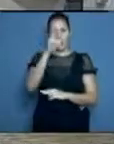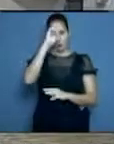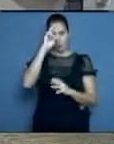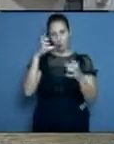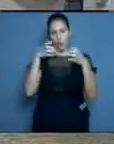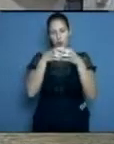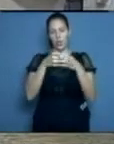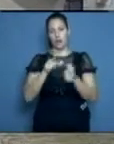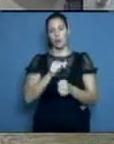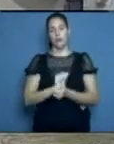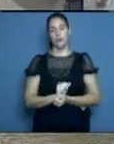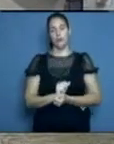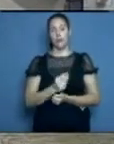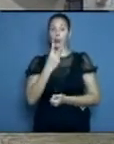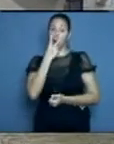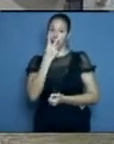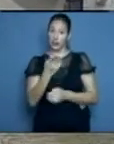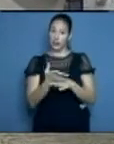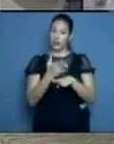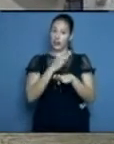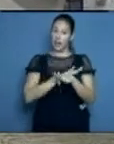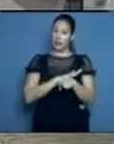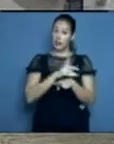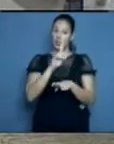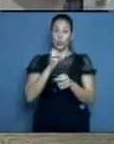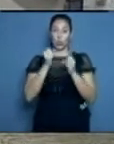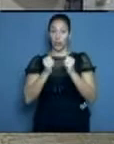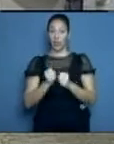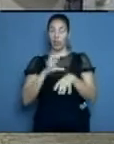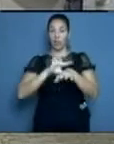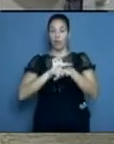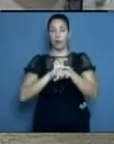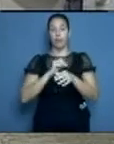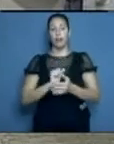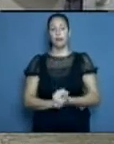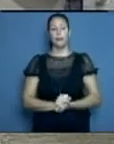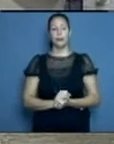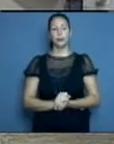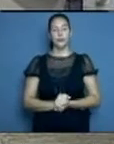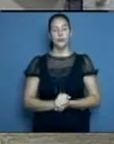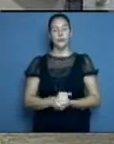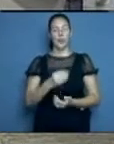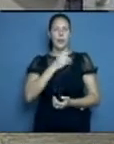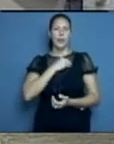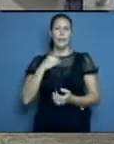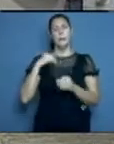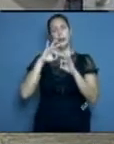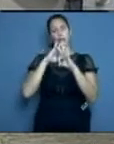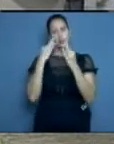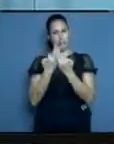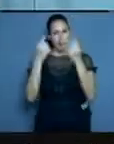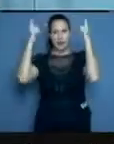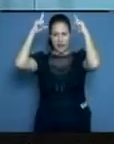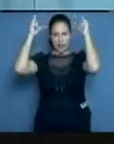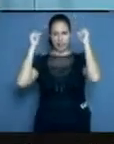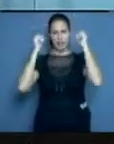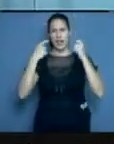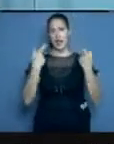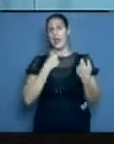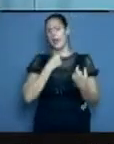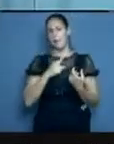El médico o la enfermera del consultorio, del área de salud, si hay una persona positiva,